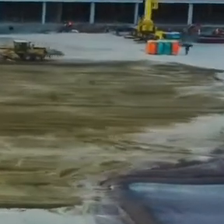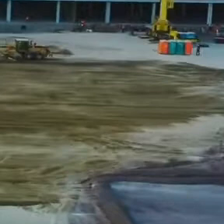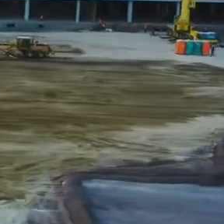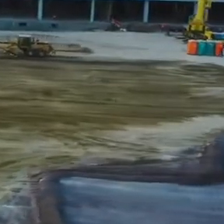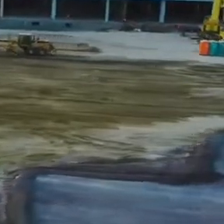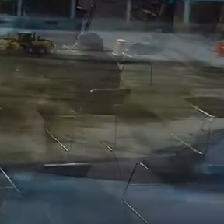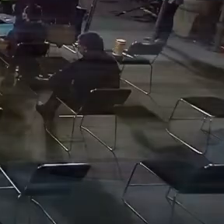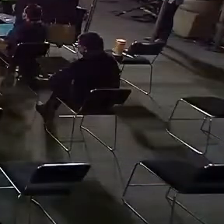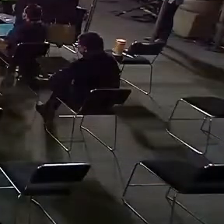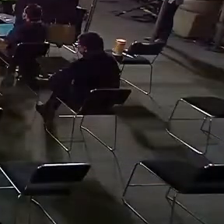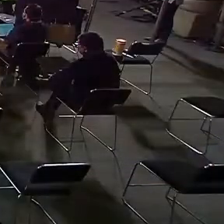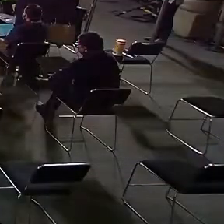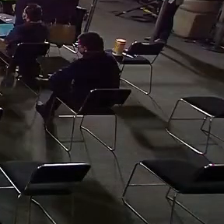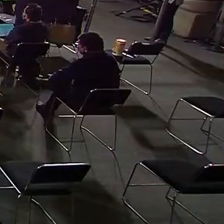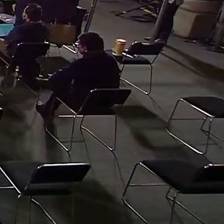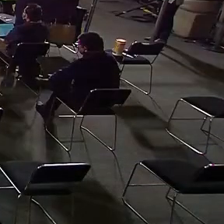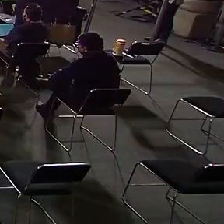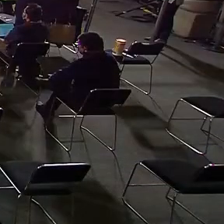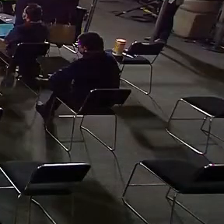construcción.